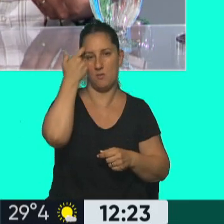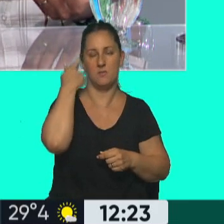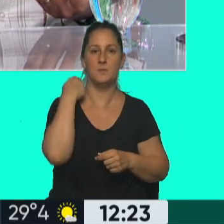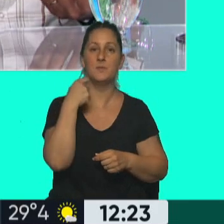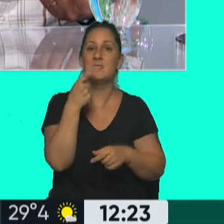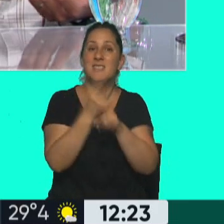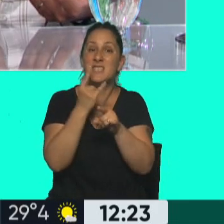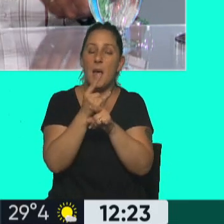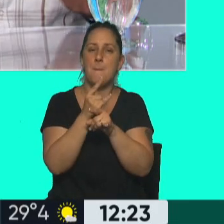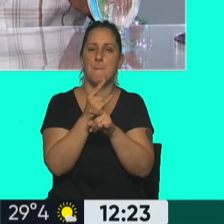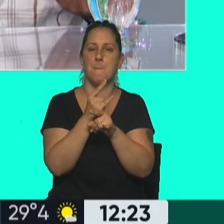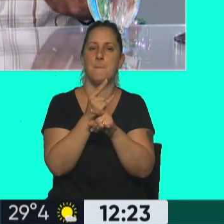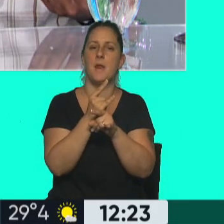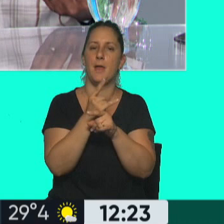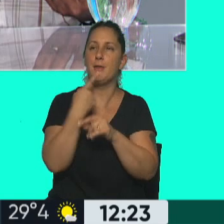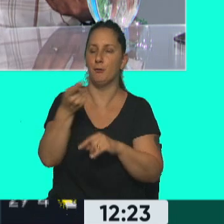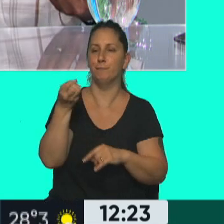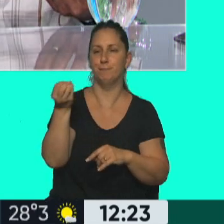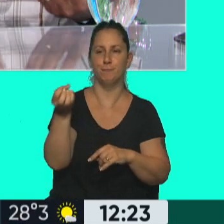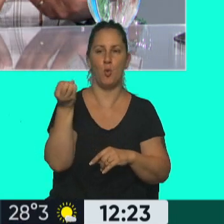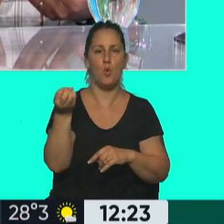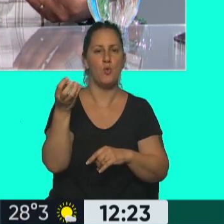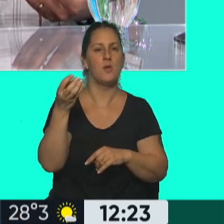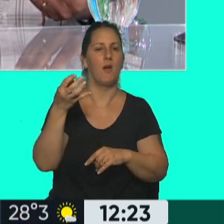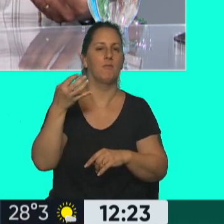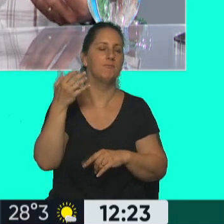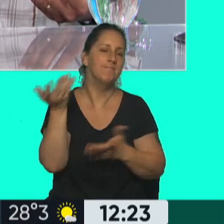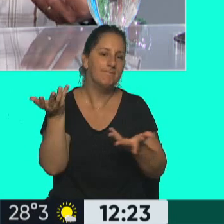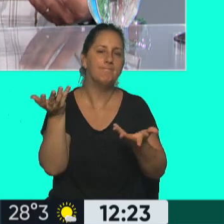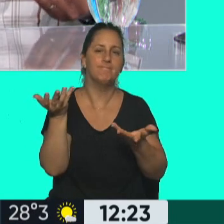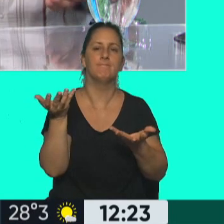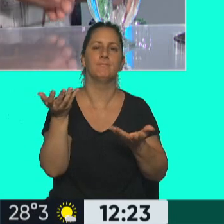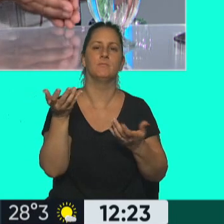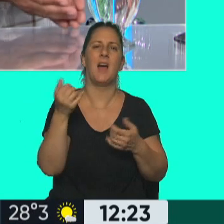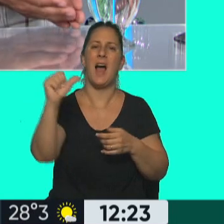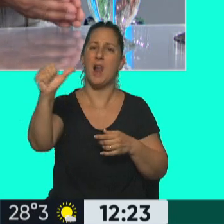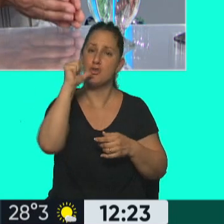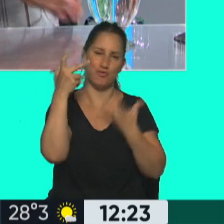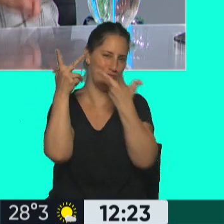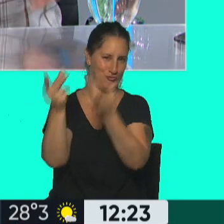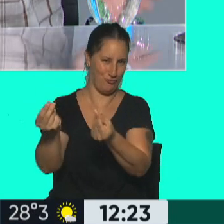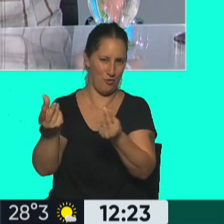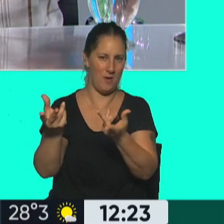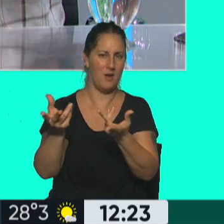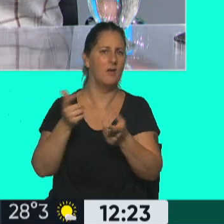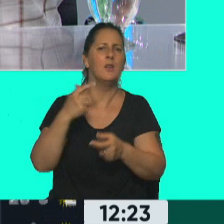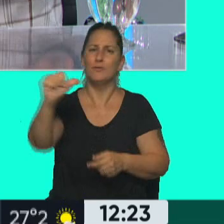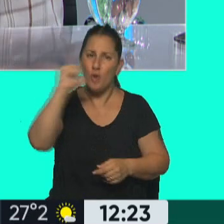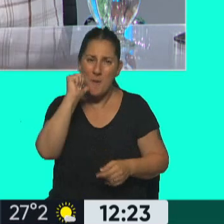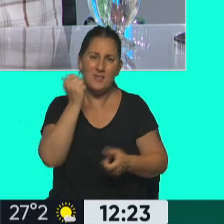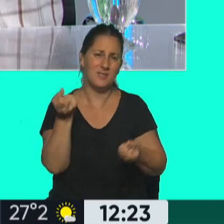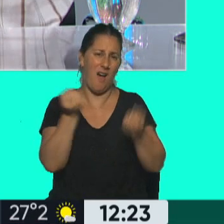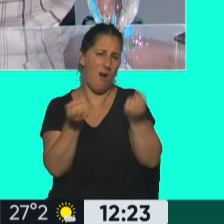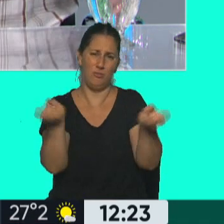siempre enaltezco, por lo menos, esa parte de decir, bueno, vamos en contra del alcohol. Chicos, a ver, chupan, no se suban un auto.